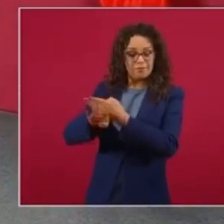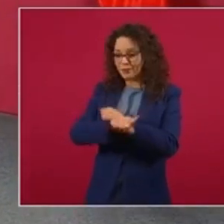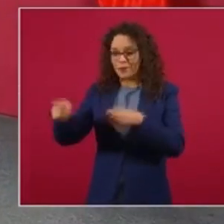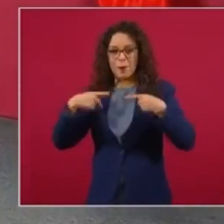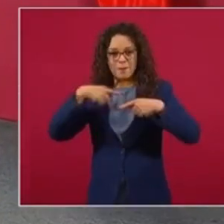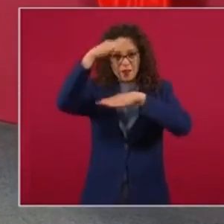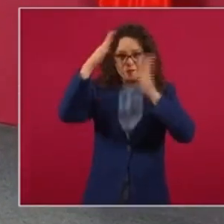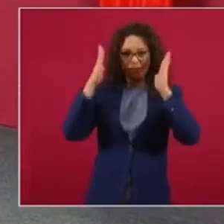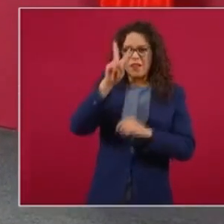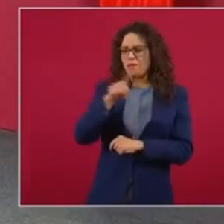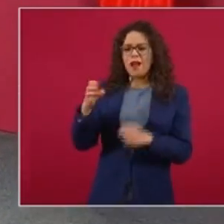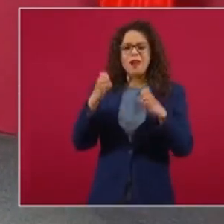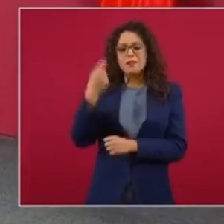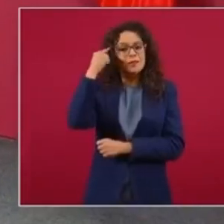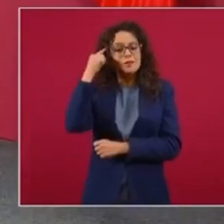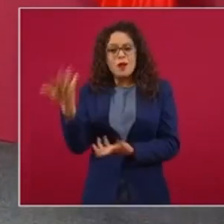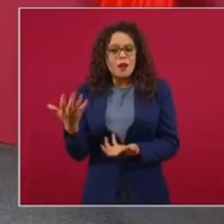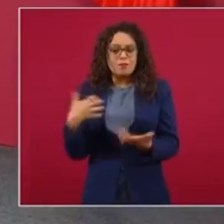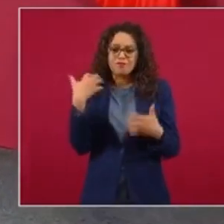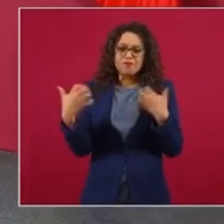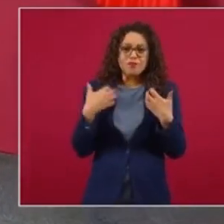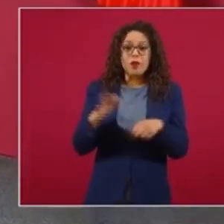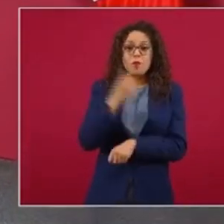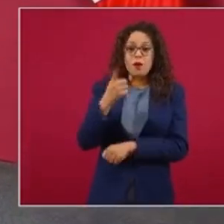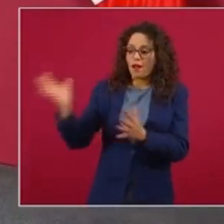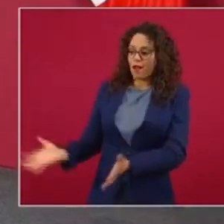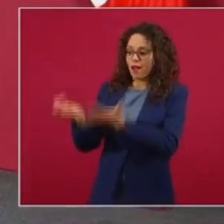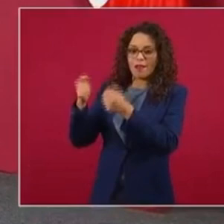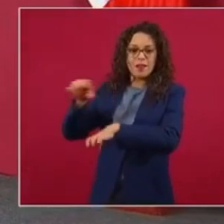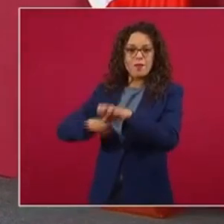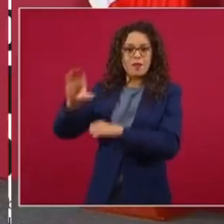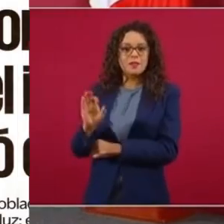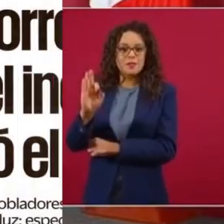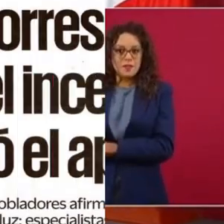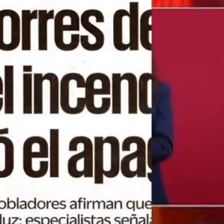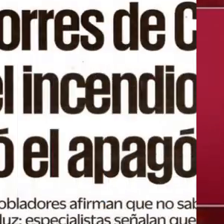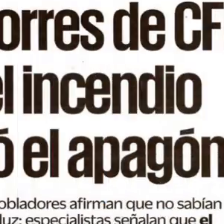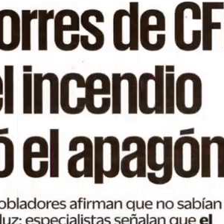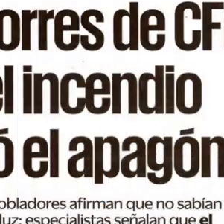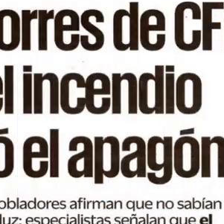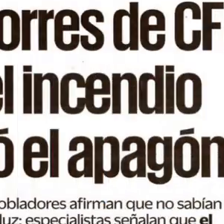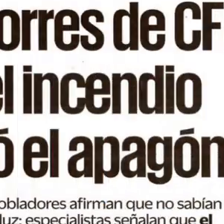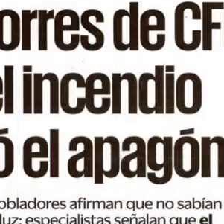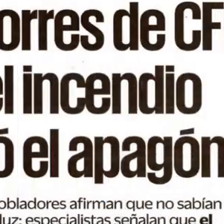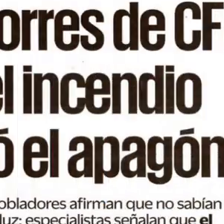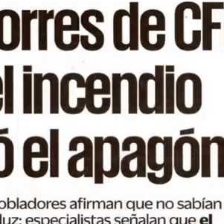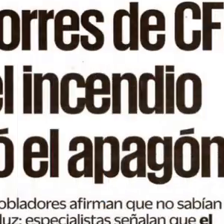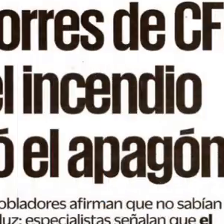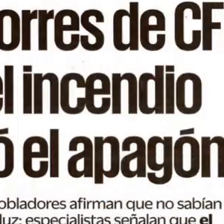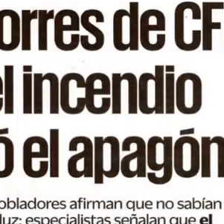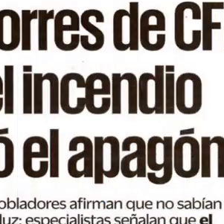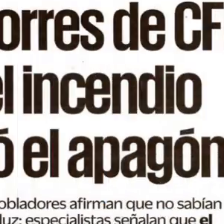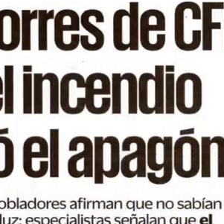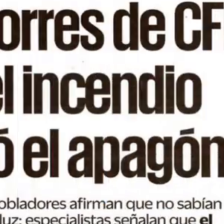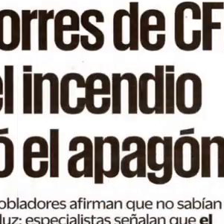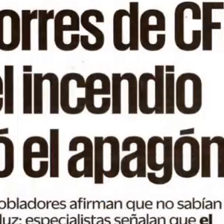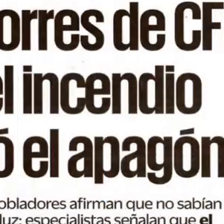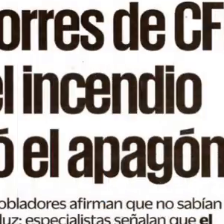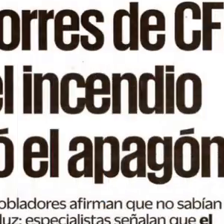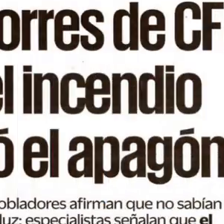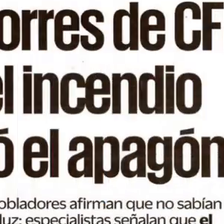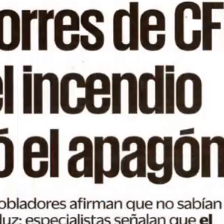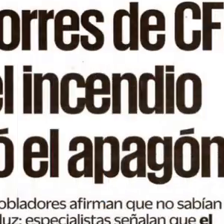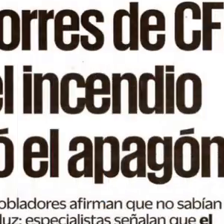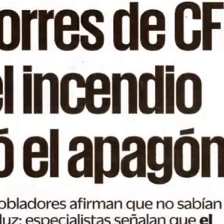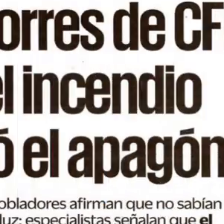están muy molestos porque se está rescatando la Comisión Federal de Electricidad. Porque ellos, y no estoy levantando,